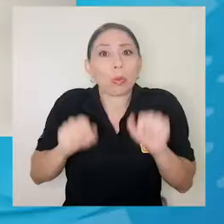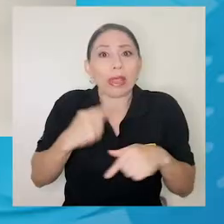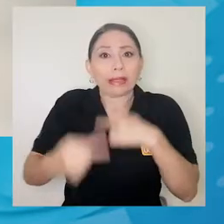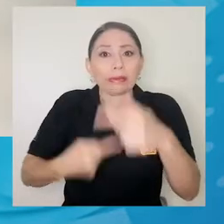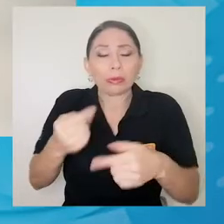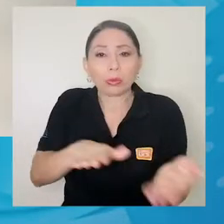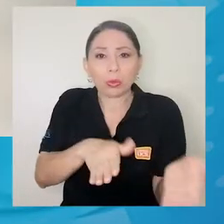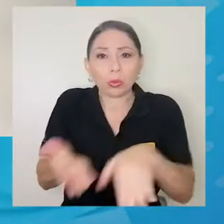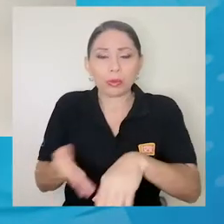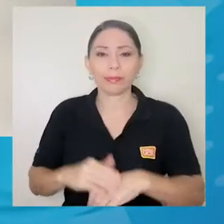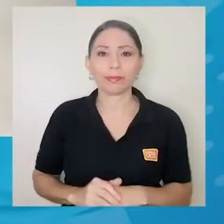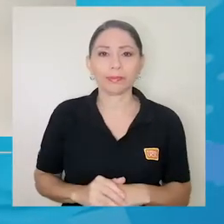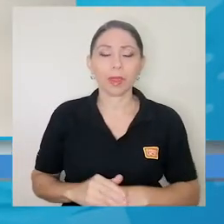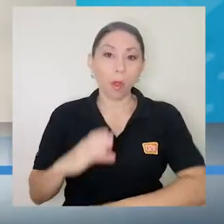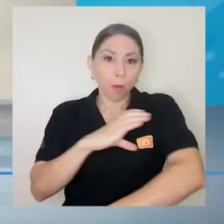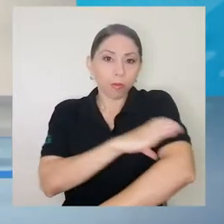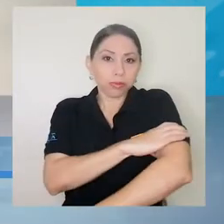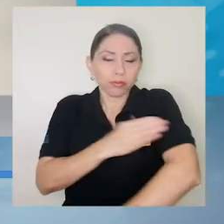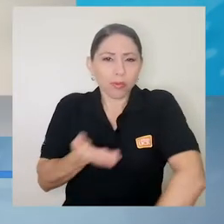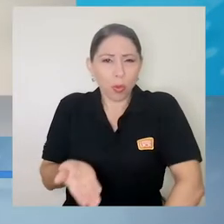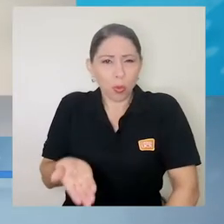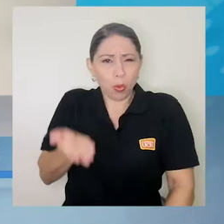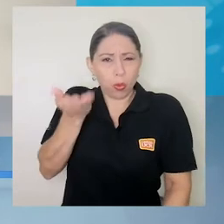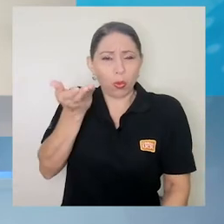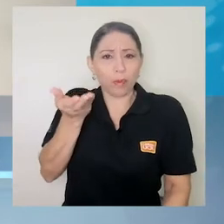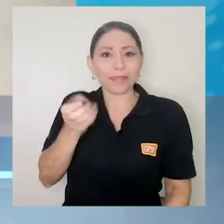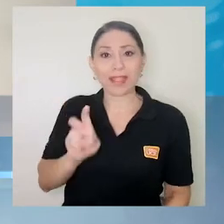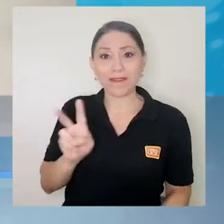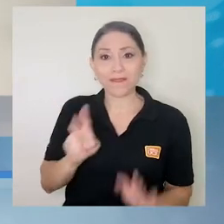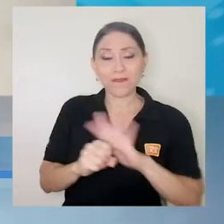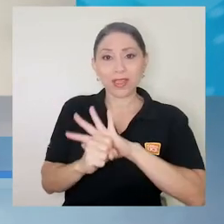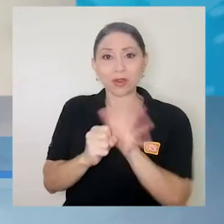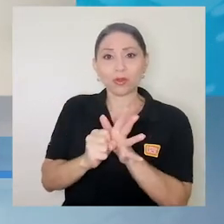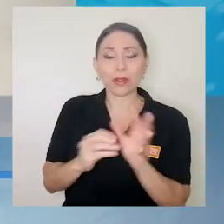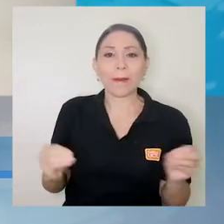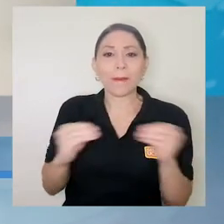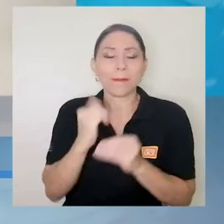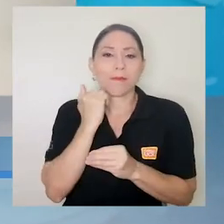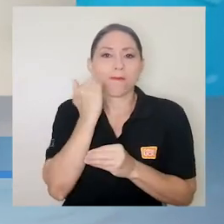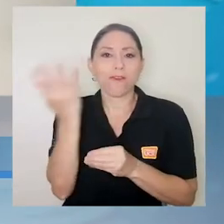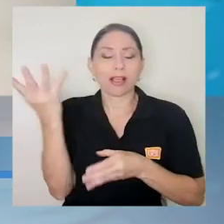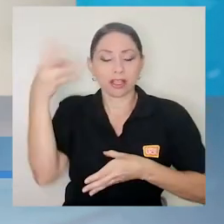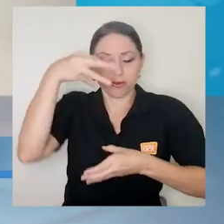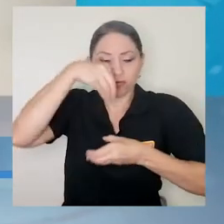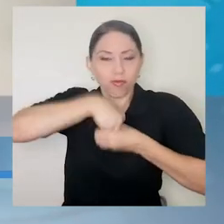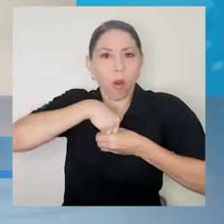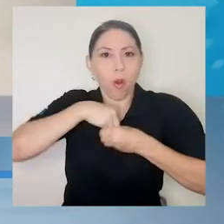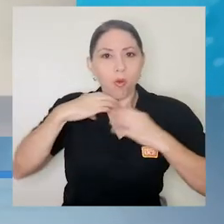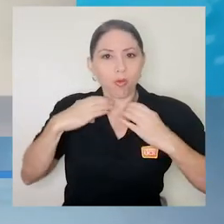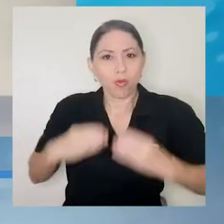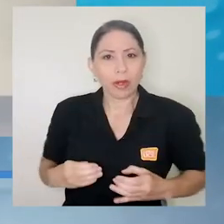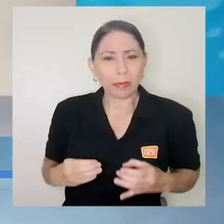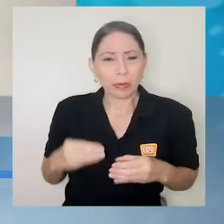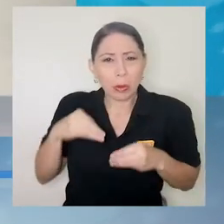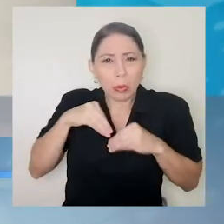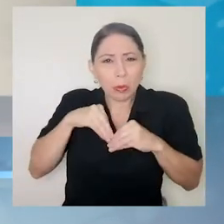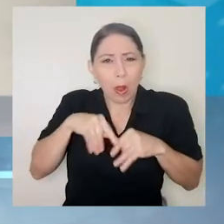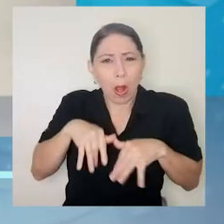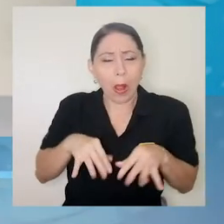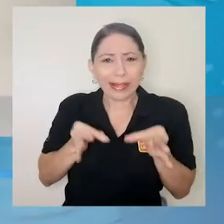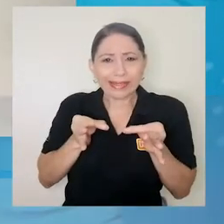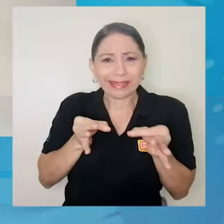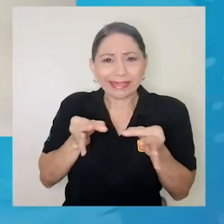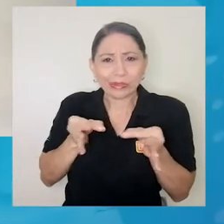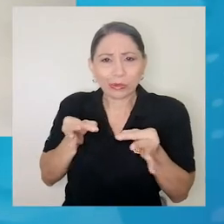hace que el virus tenga como una mayor facilidad para ingresar a las células y entonces a mayor facilidad de